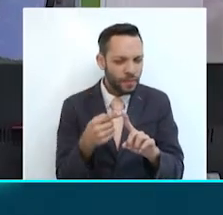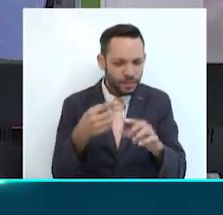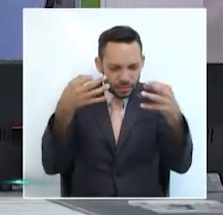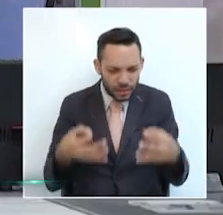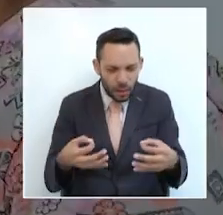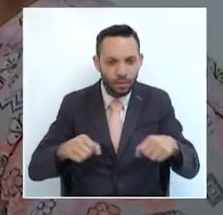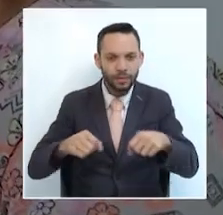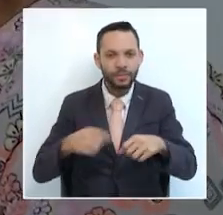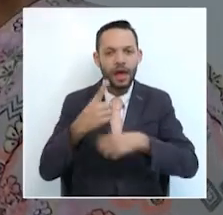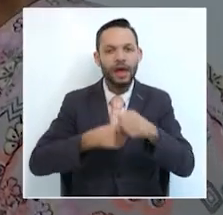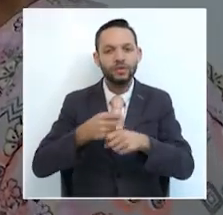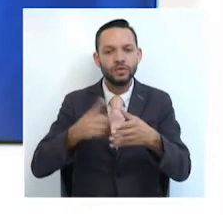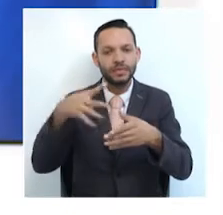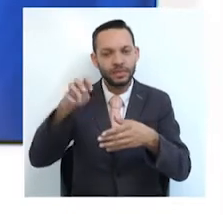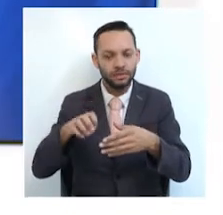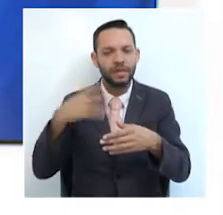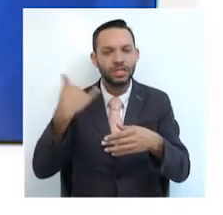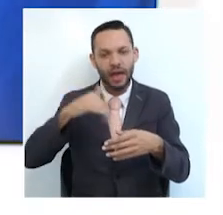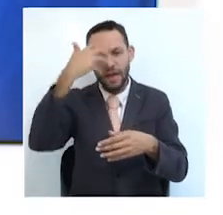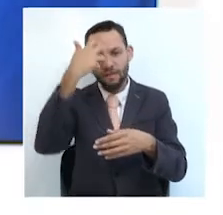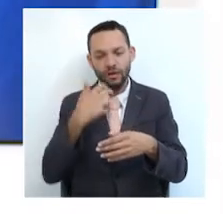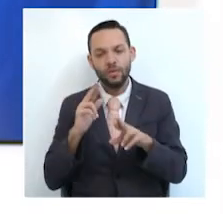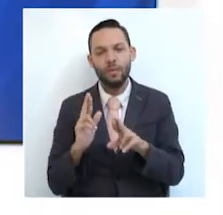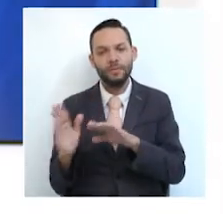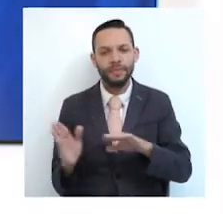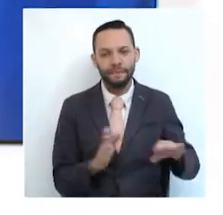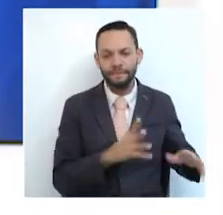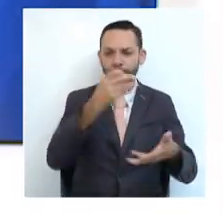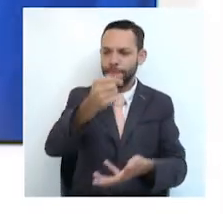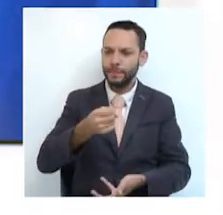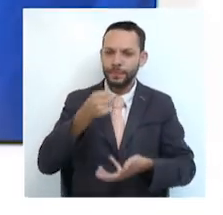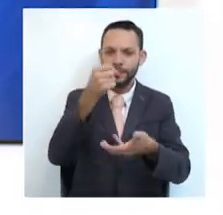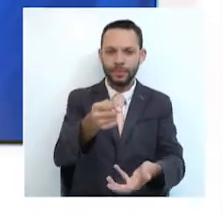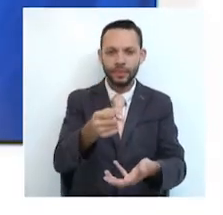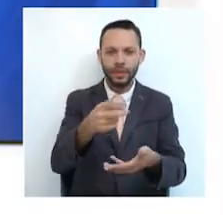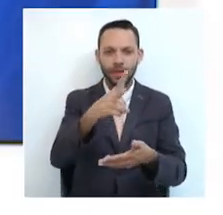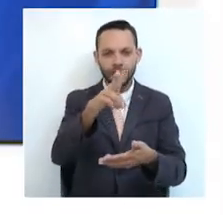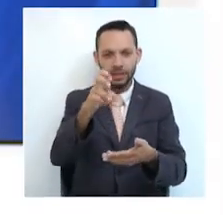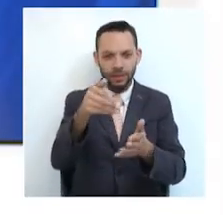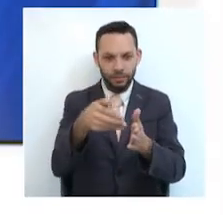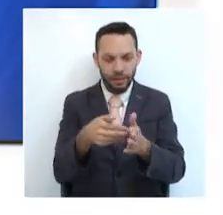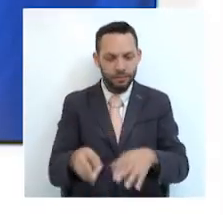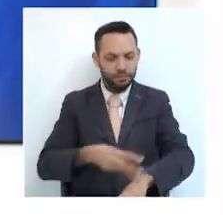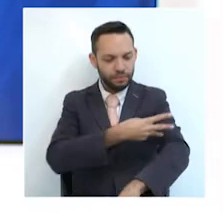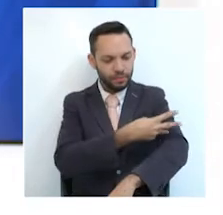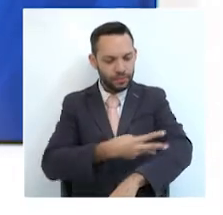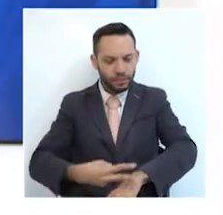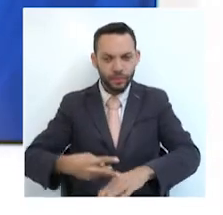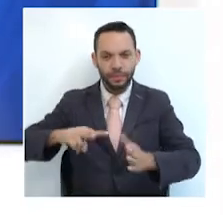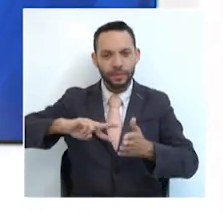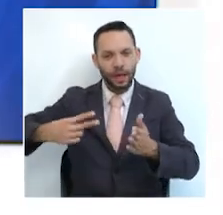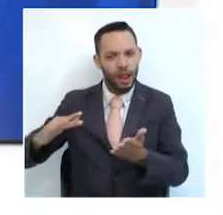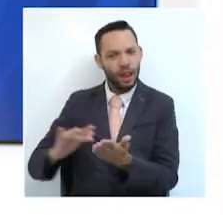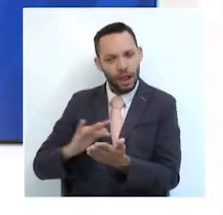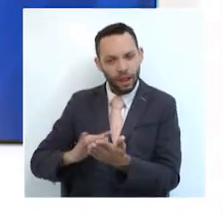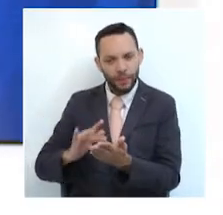asistencial ya esté evaluado. Una inversión por el orden de los 7 mil millones de pesos en transformación digital de Rizaralda